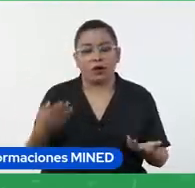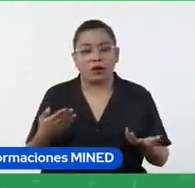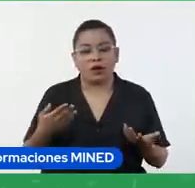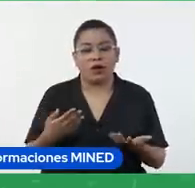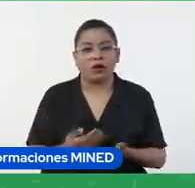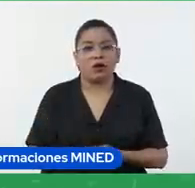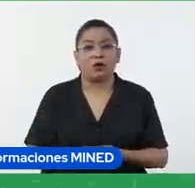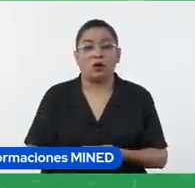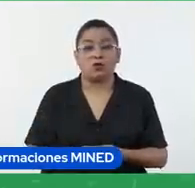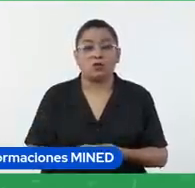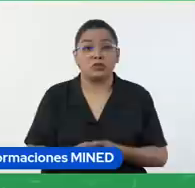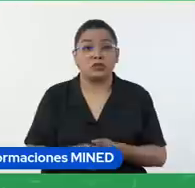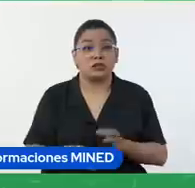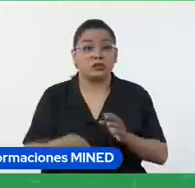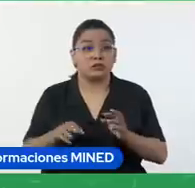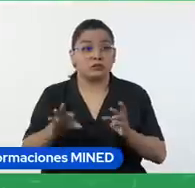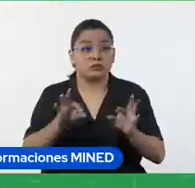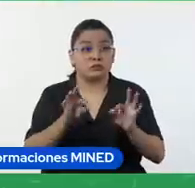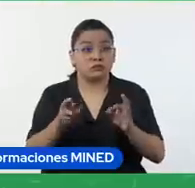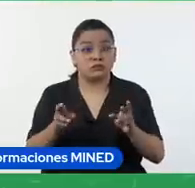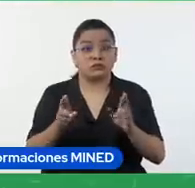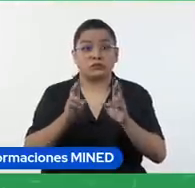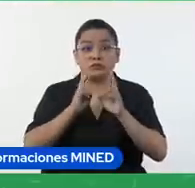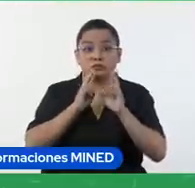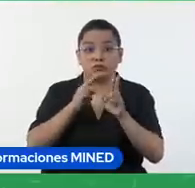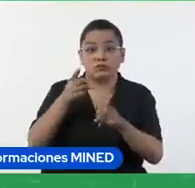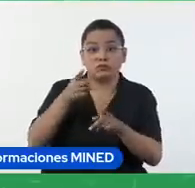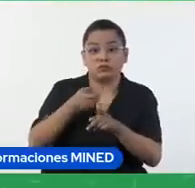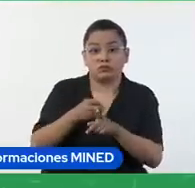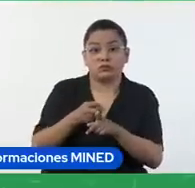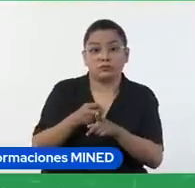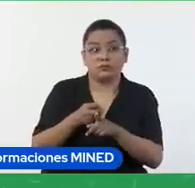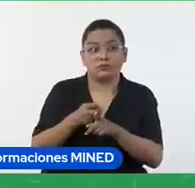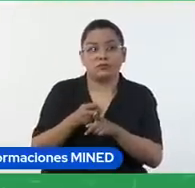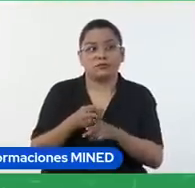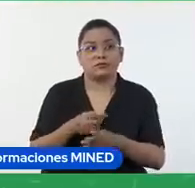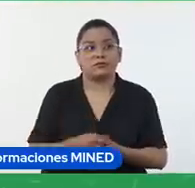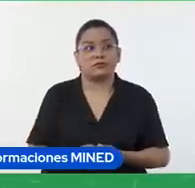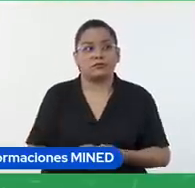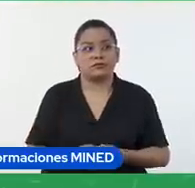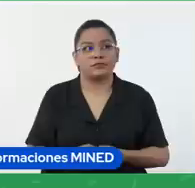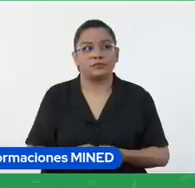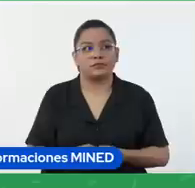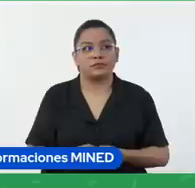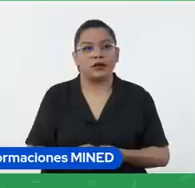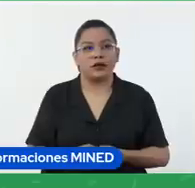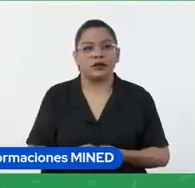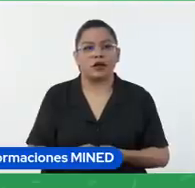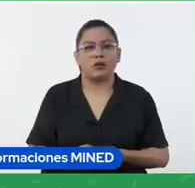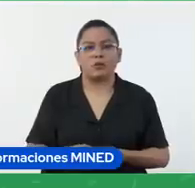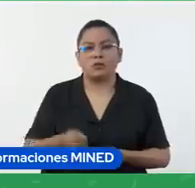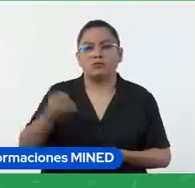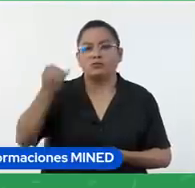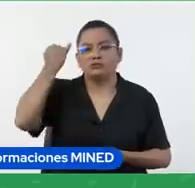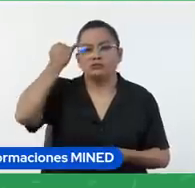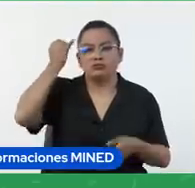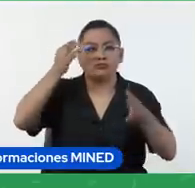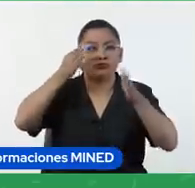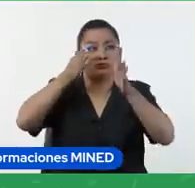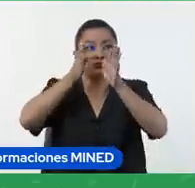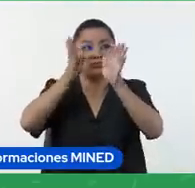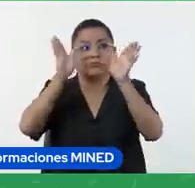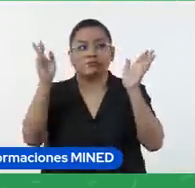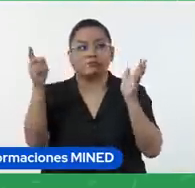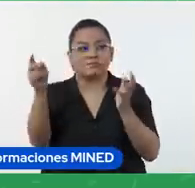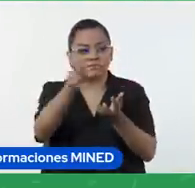acertadas algo como a nivel grupo ya algo que nos dé una visión de toda la clase pero también podemos